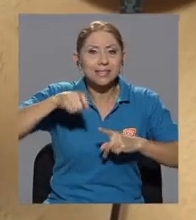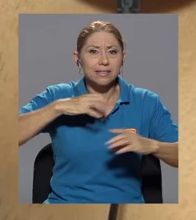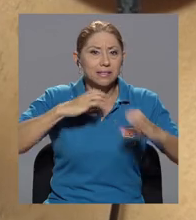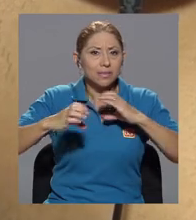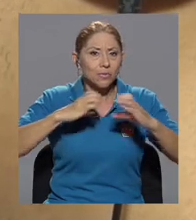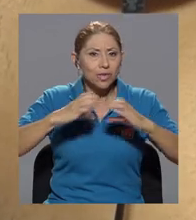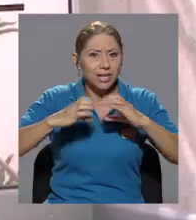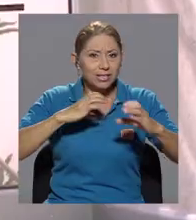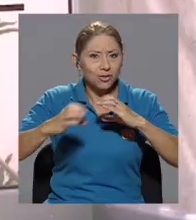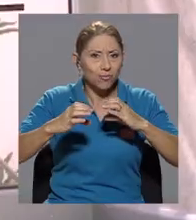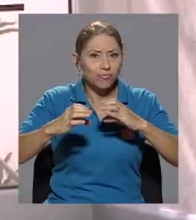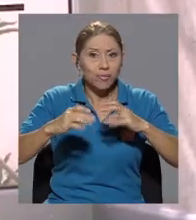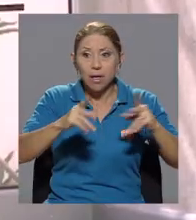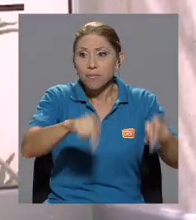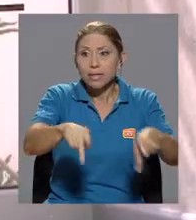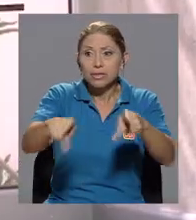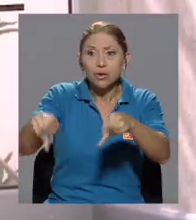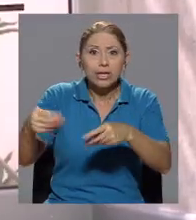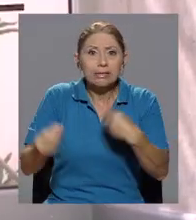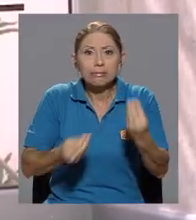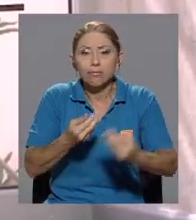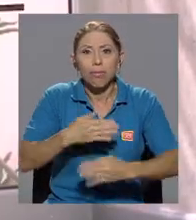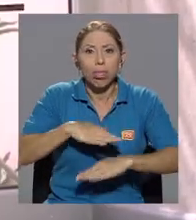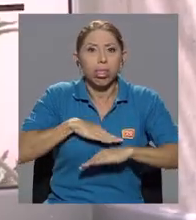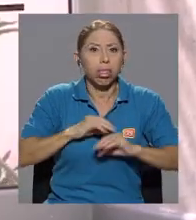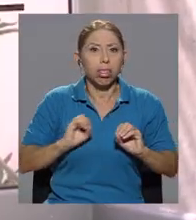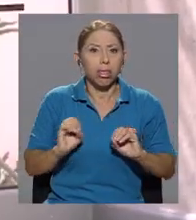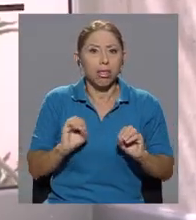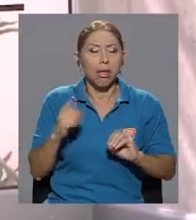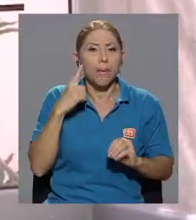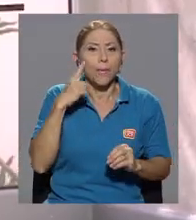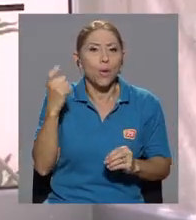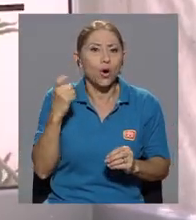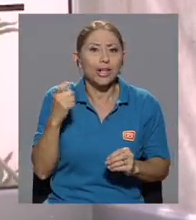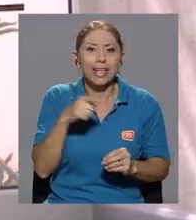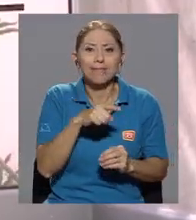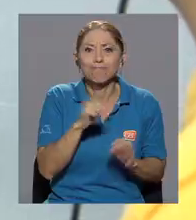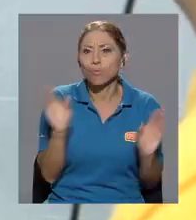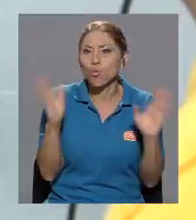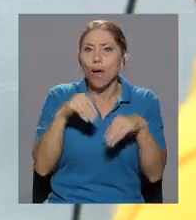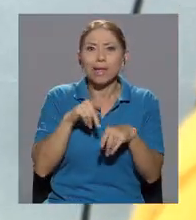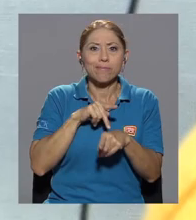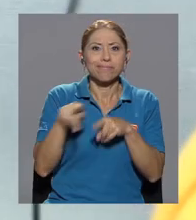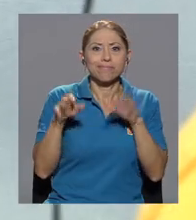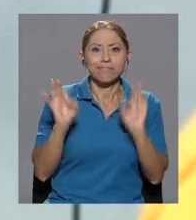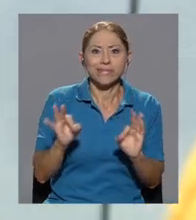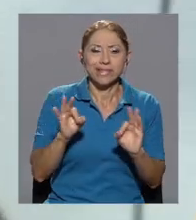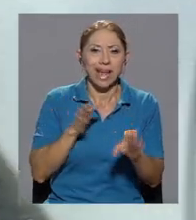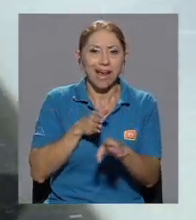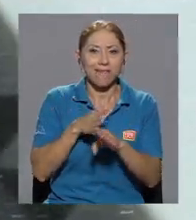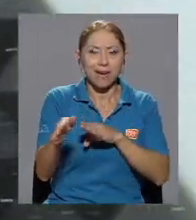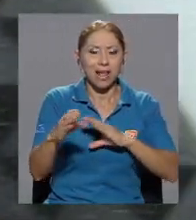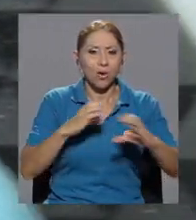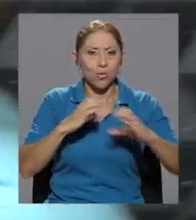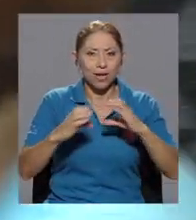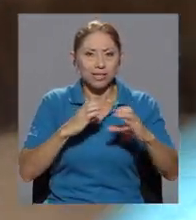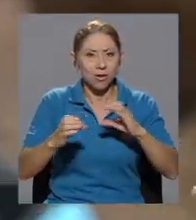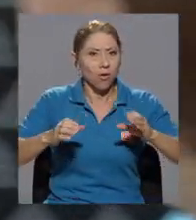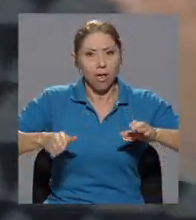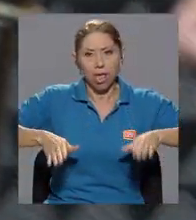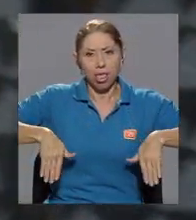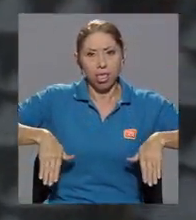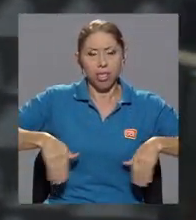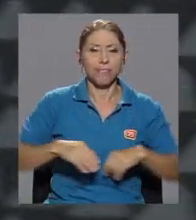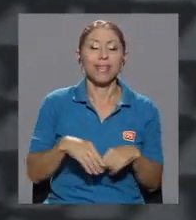que en ese momento la sociedad no puede suplir precisamente porque no está profesionalizada la carrera de comunicación. Y por otro lado,